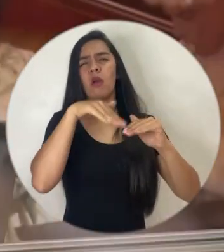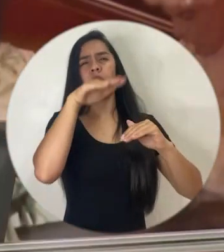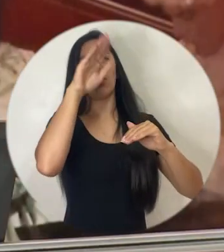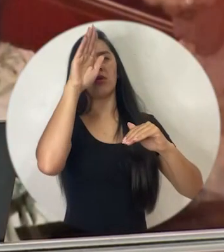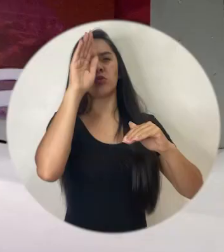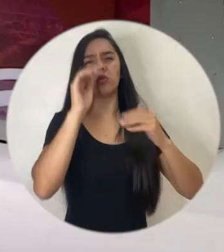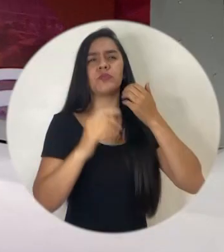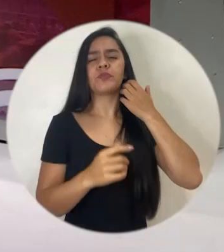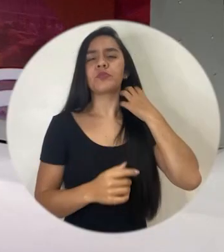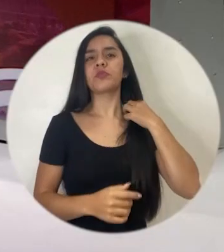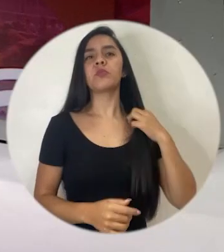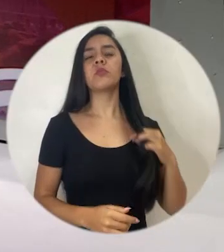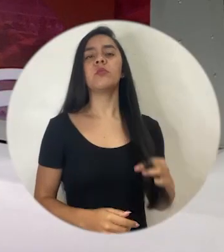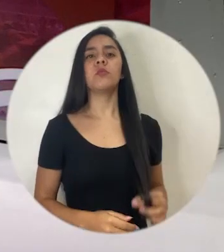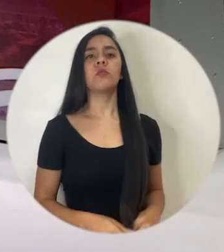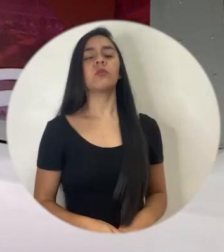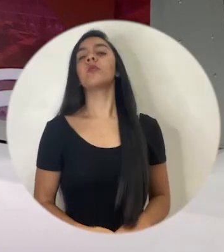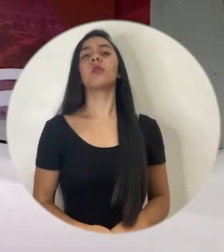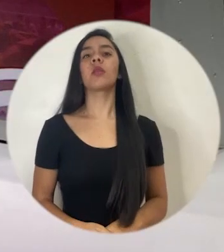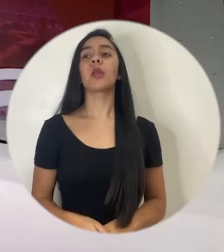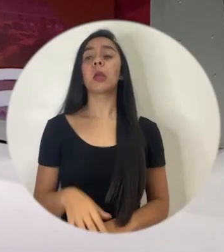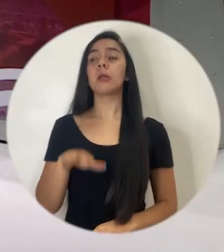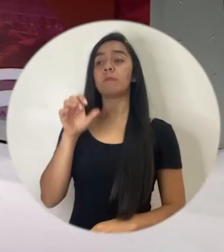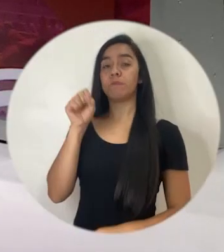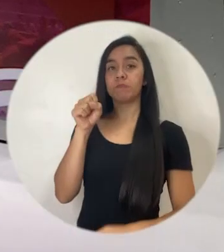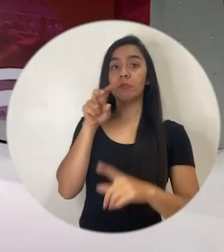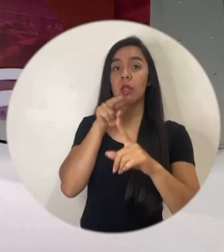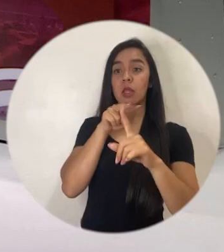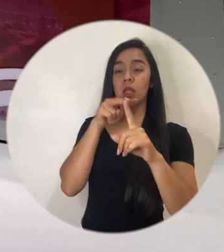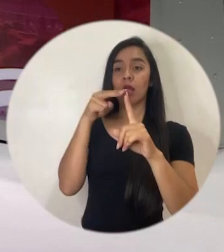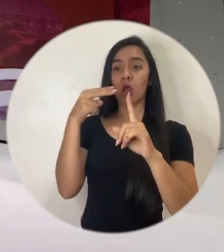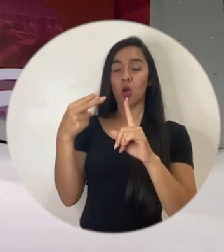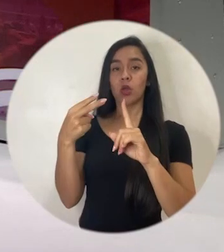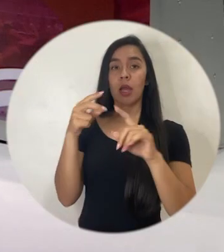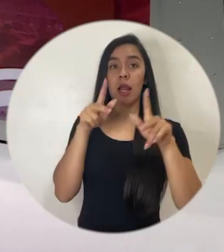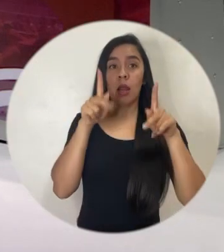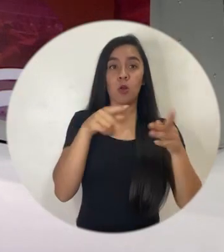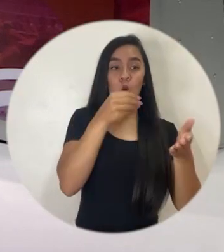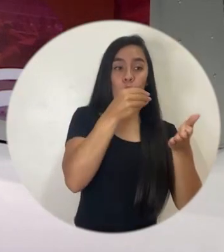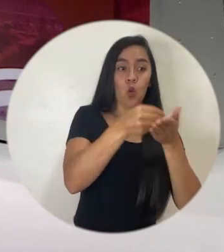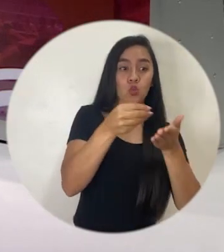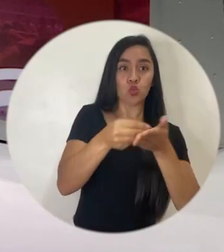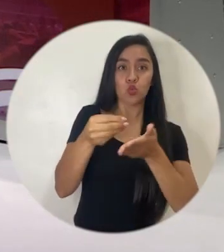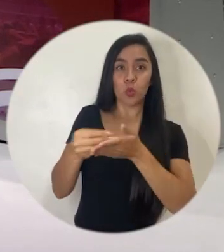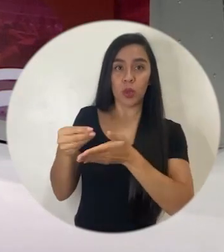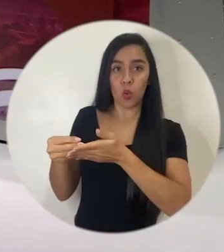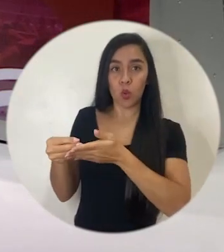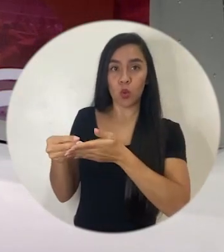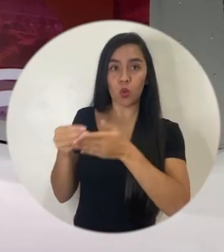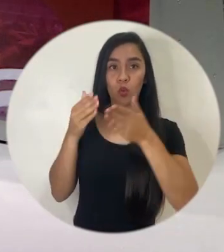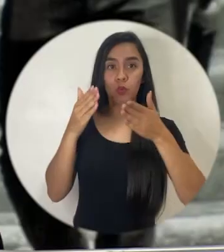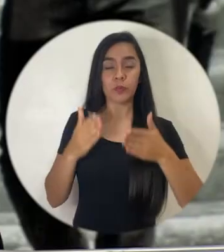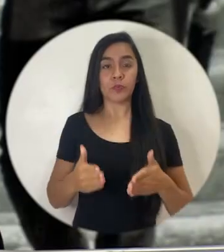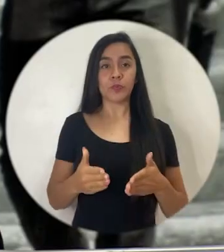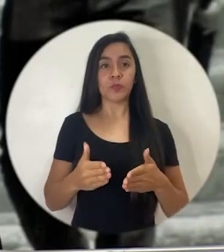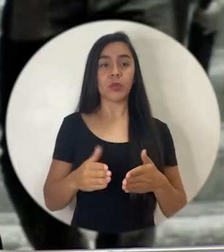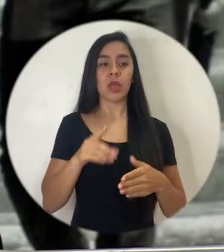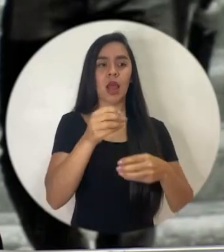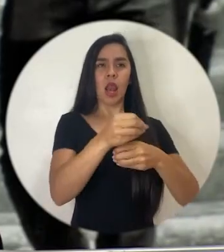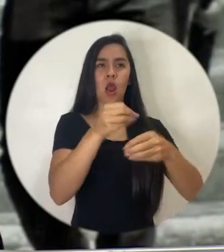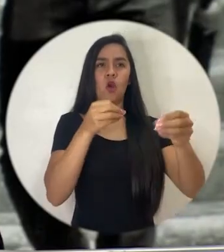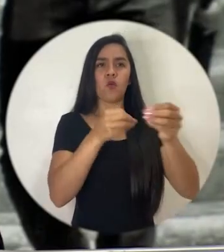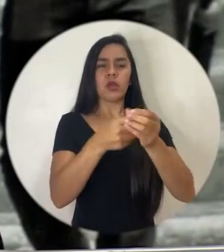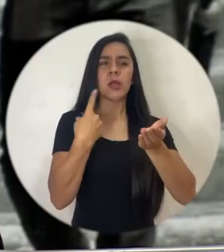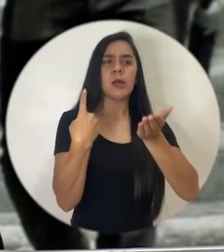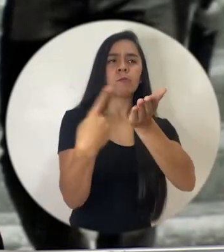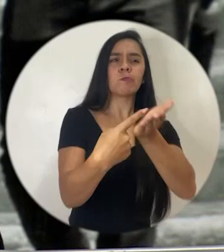Desde la óptica del consumidor, en la oficina lo que hemos mencionado es que el esfuerzo